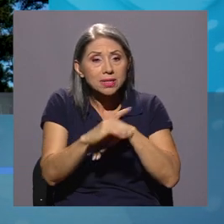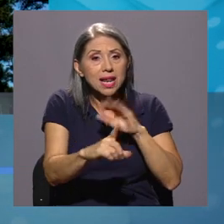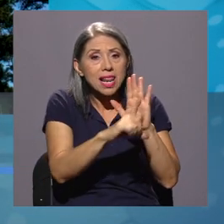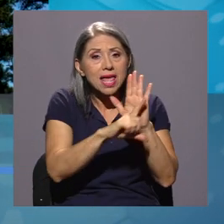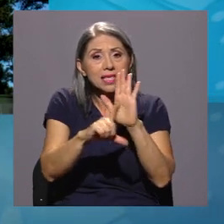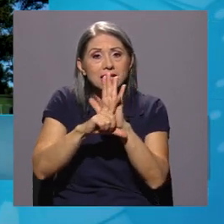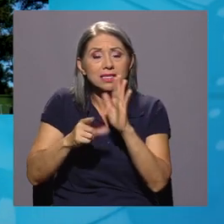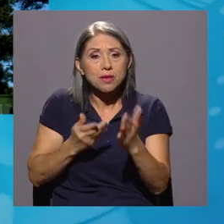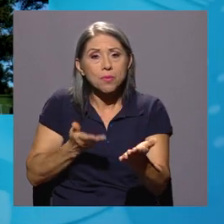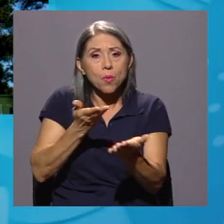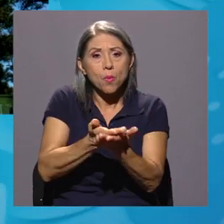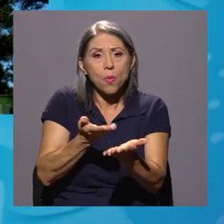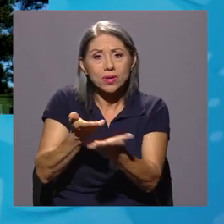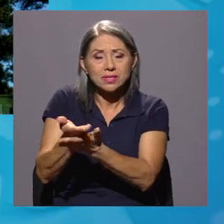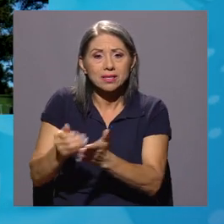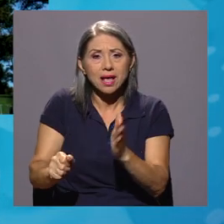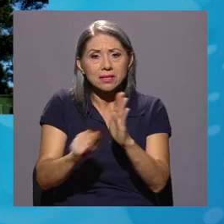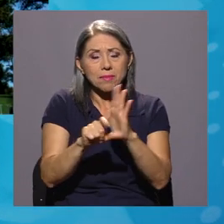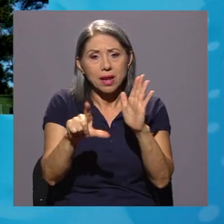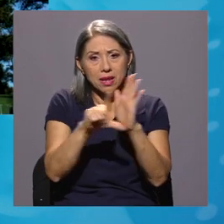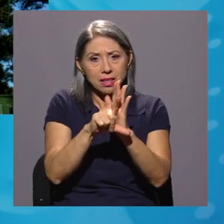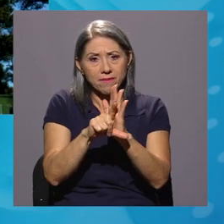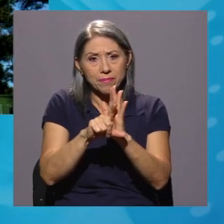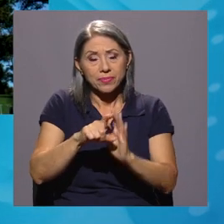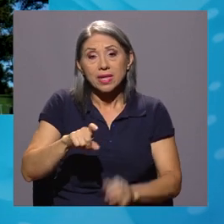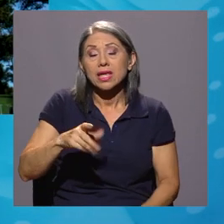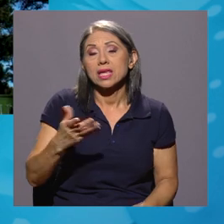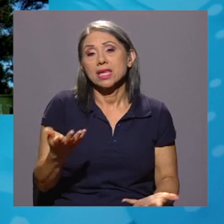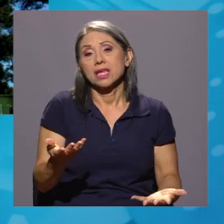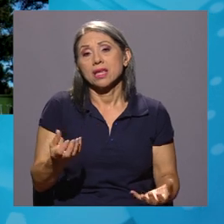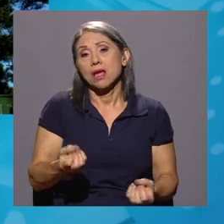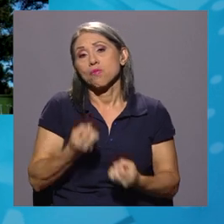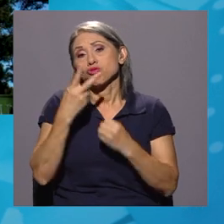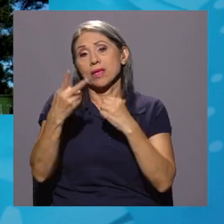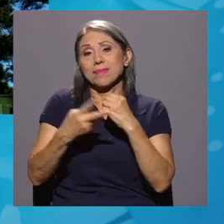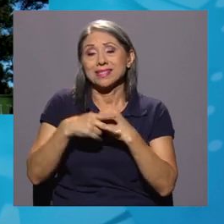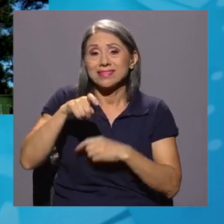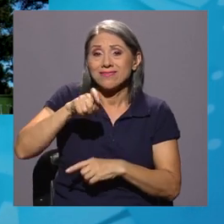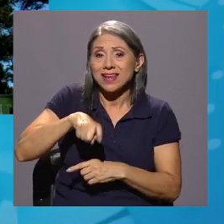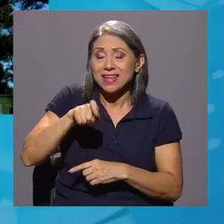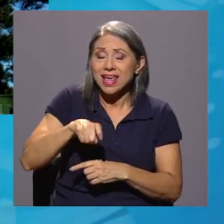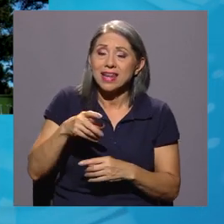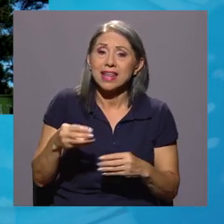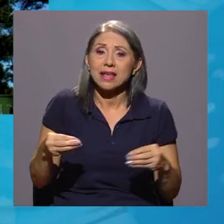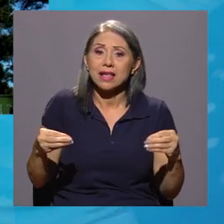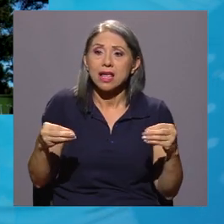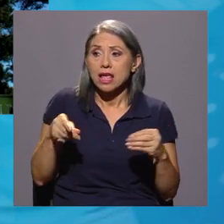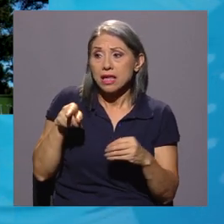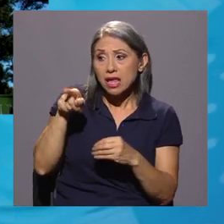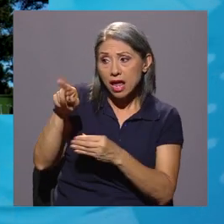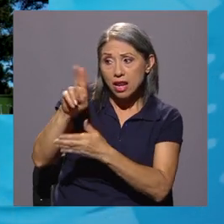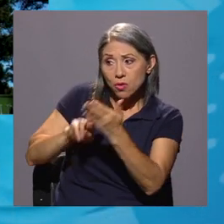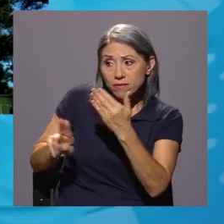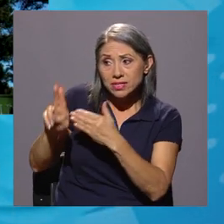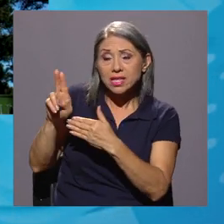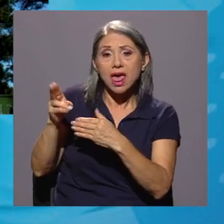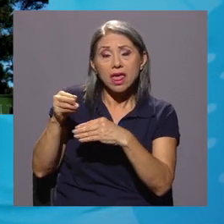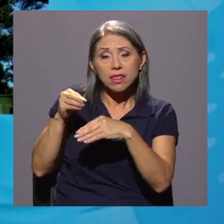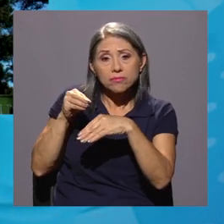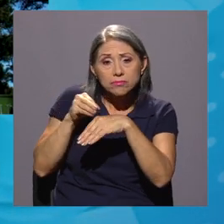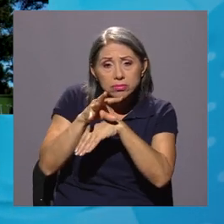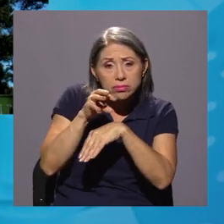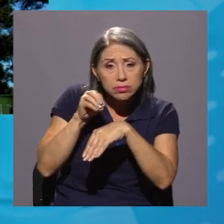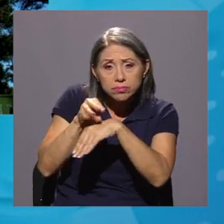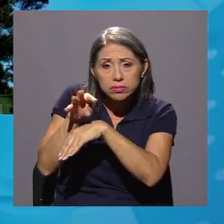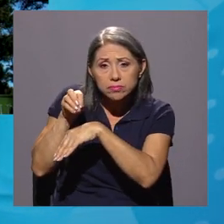propuestas que se generan desde la asamblea legislativa y que requieren en muchos casos de un poquito más de orientación y de norte